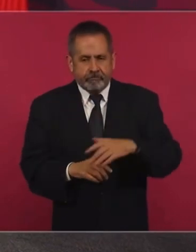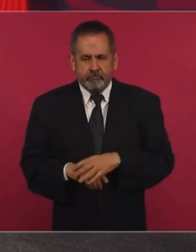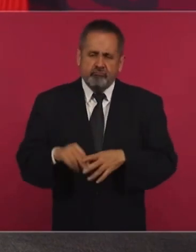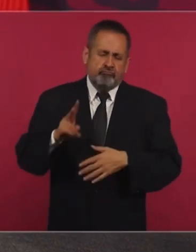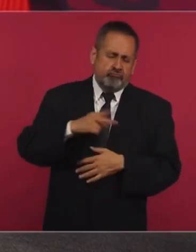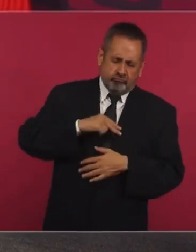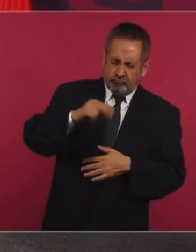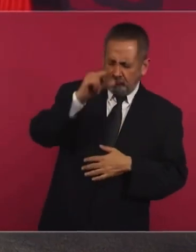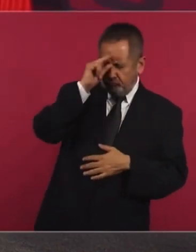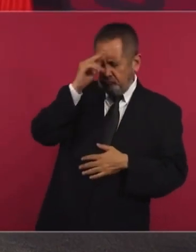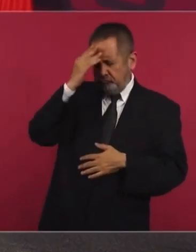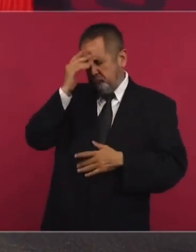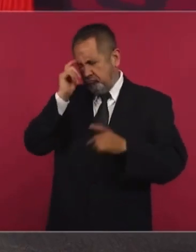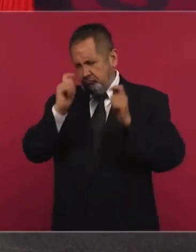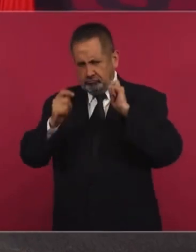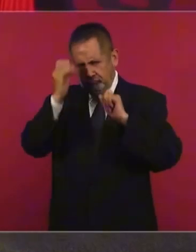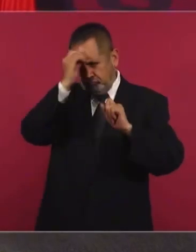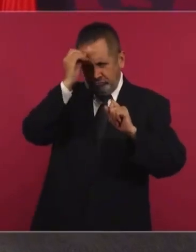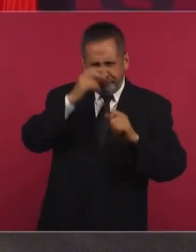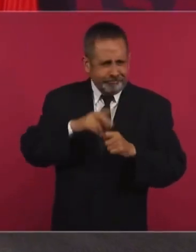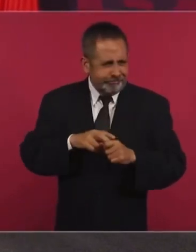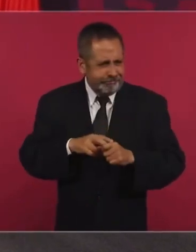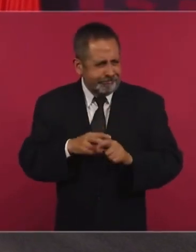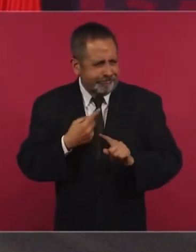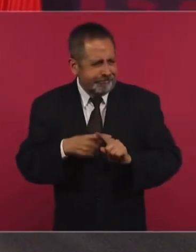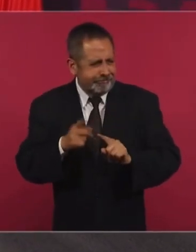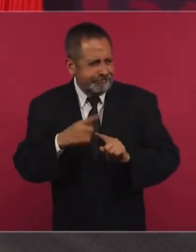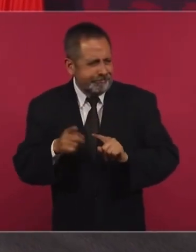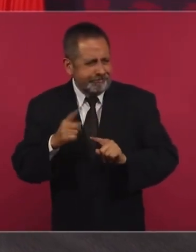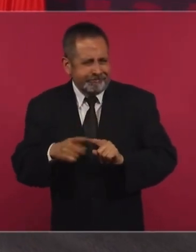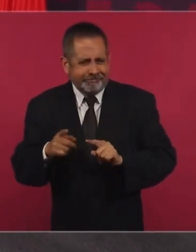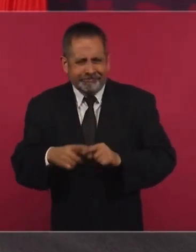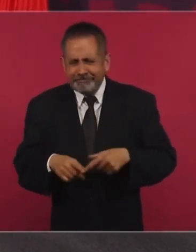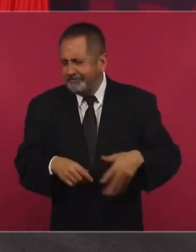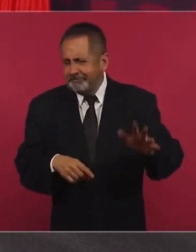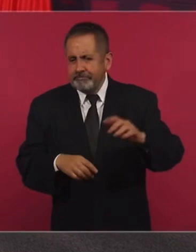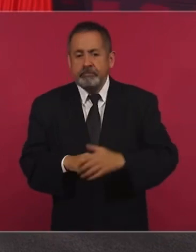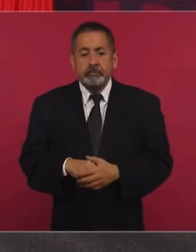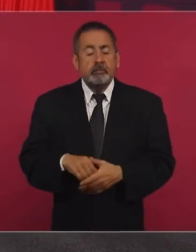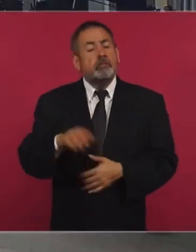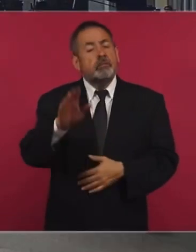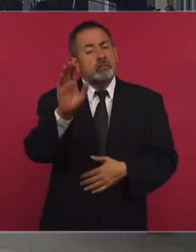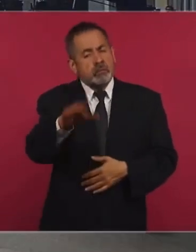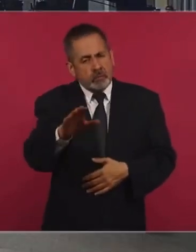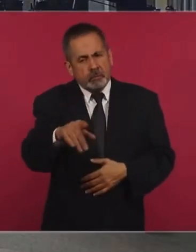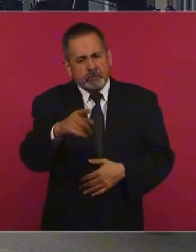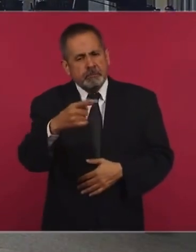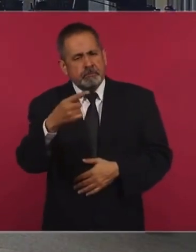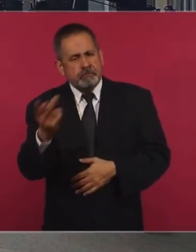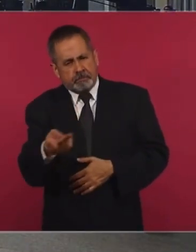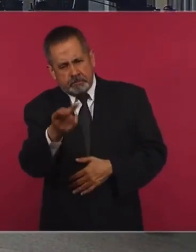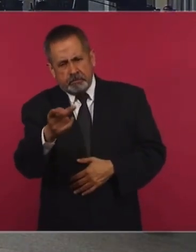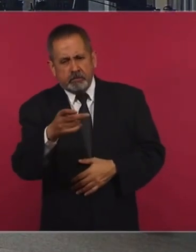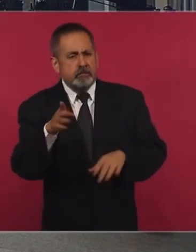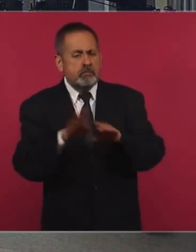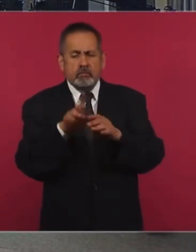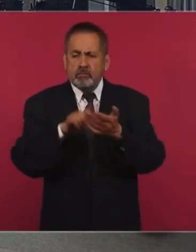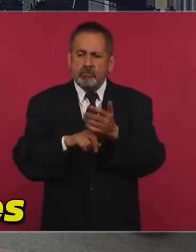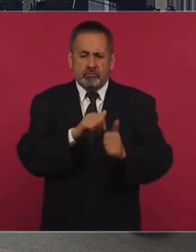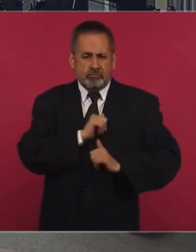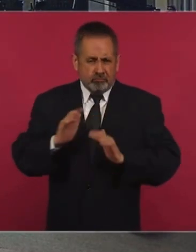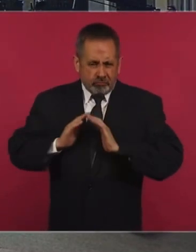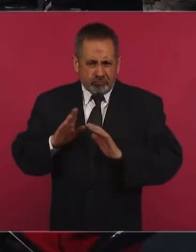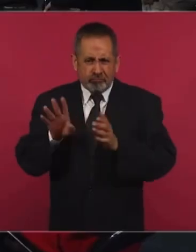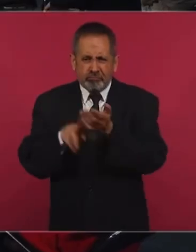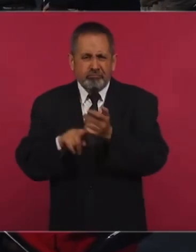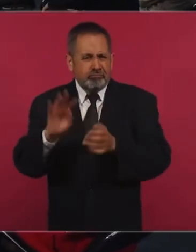de intelectuales, etcétera, etcétera, etcétera. Pero con todos los aparatos de inteligencia que tiene el Ejército, ¿sí sería creíble